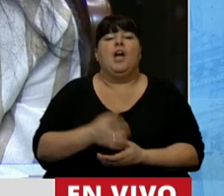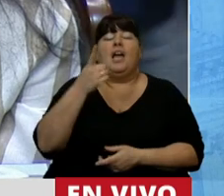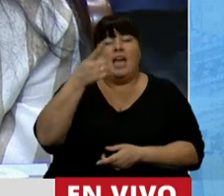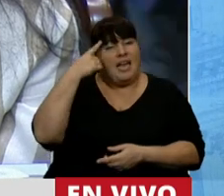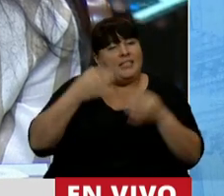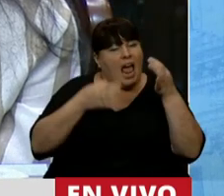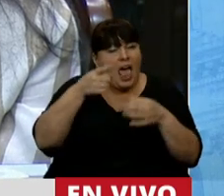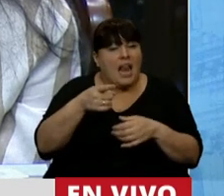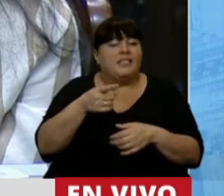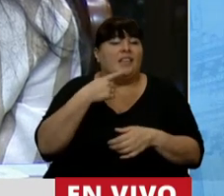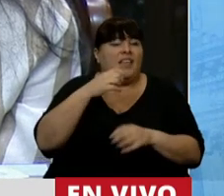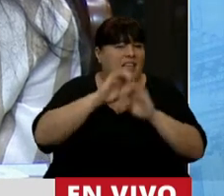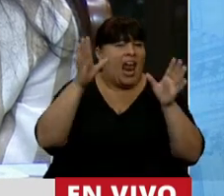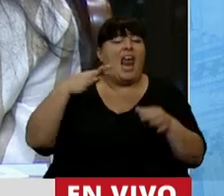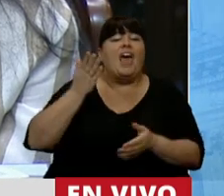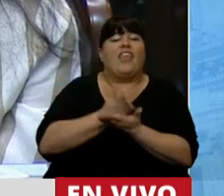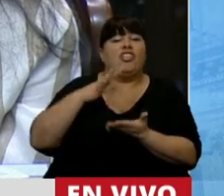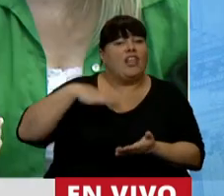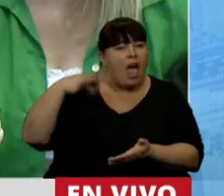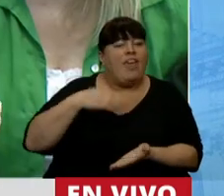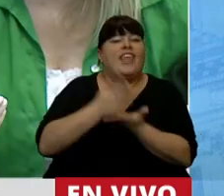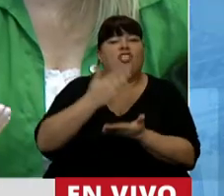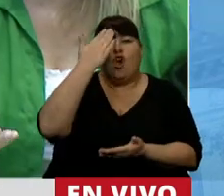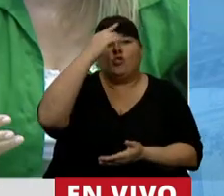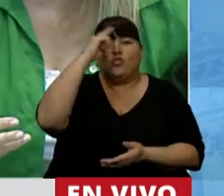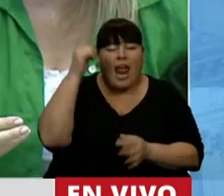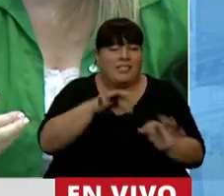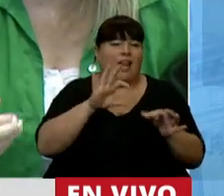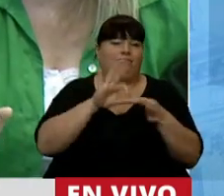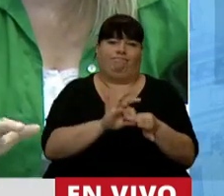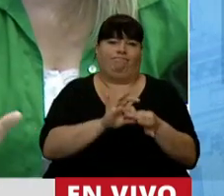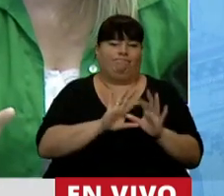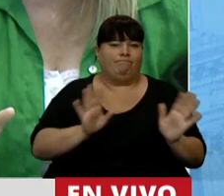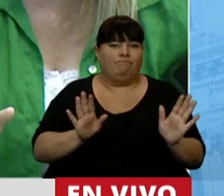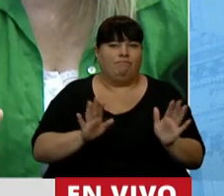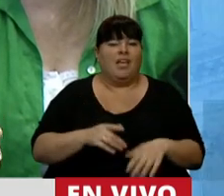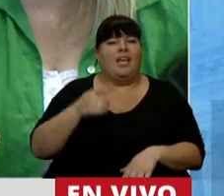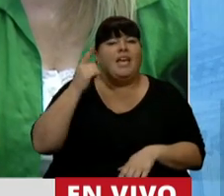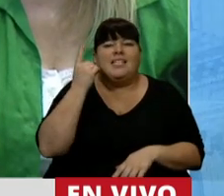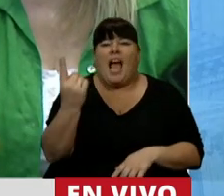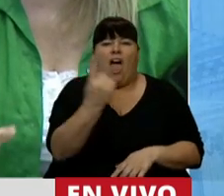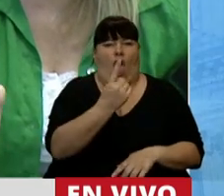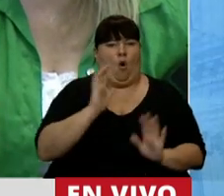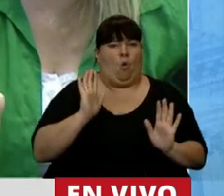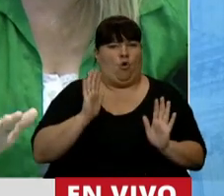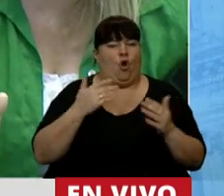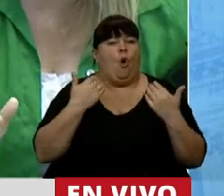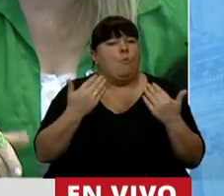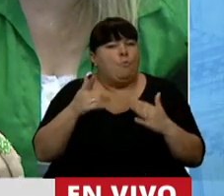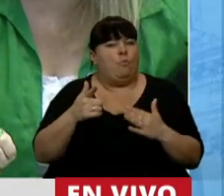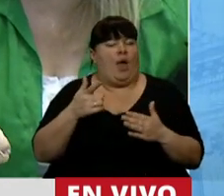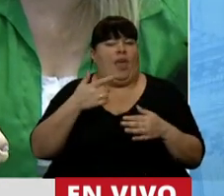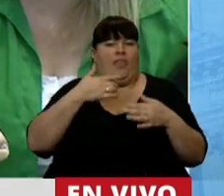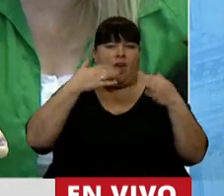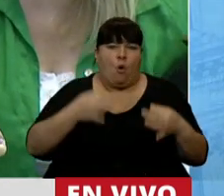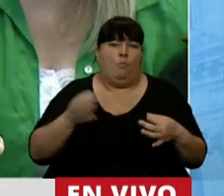análisis, queda claro que el derecho a la vida es un derecho constitucional fundante y personalísimo que posibilita el